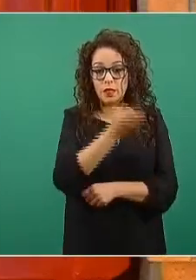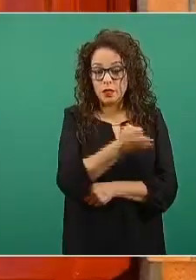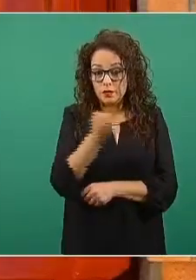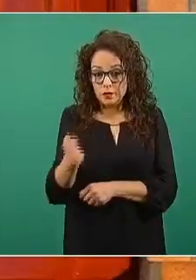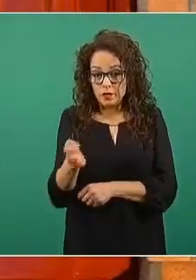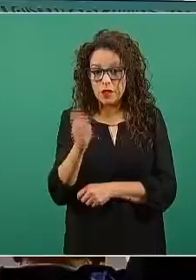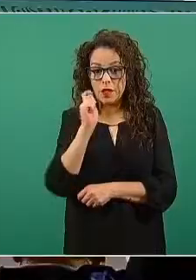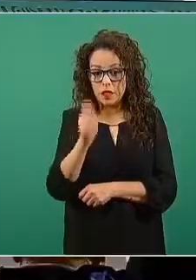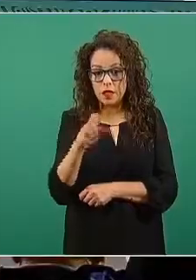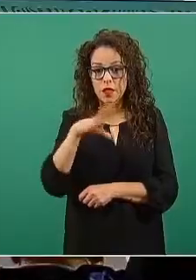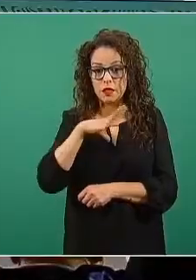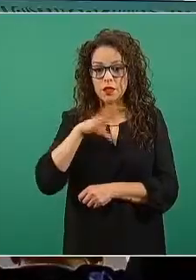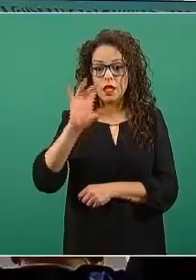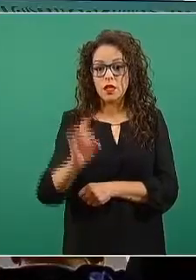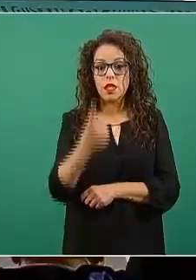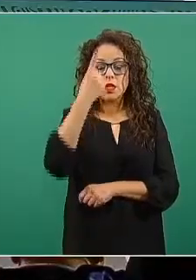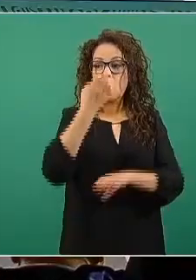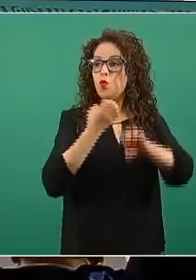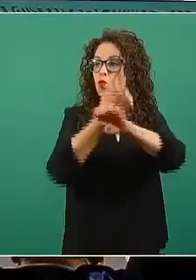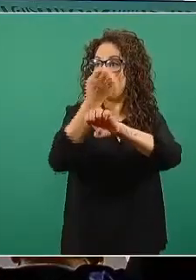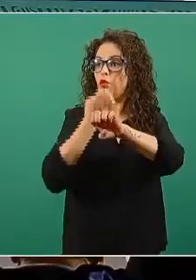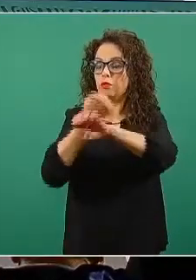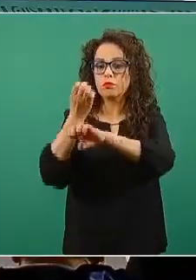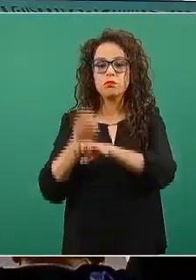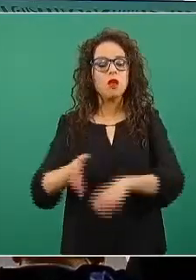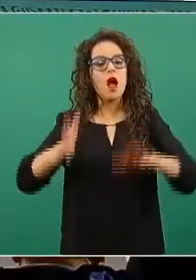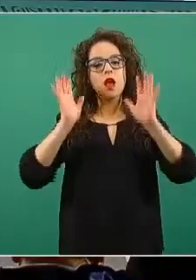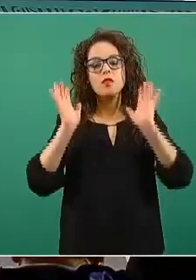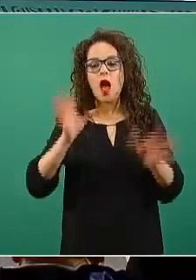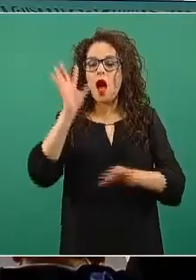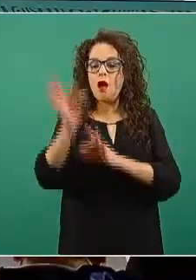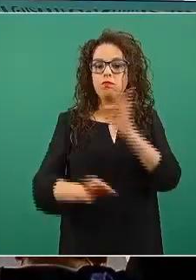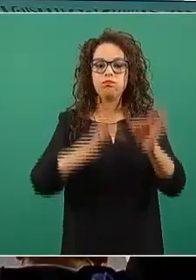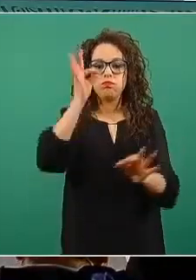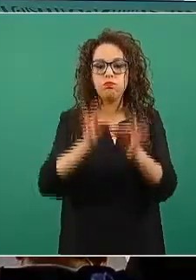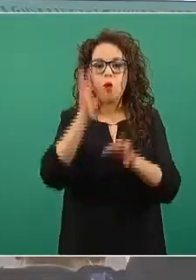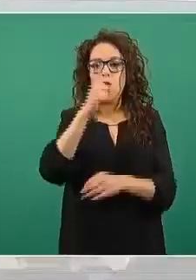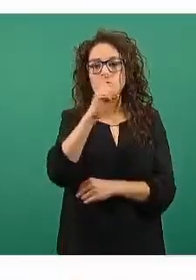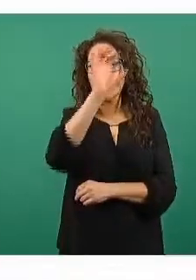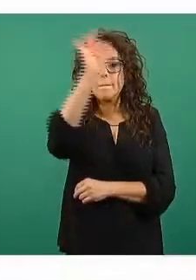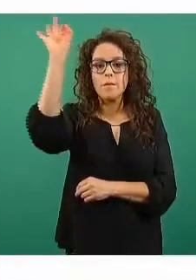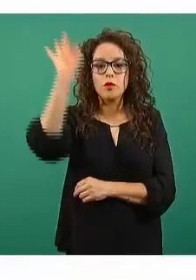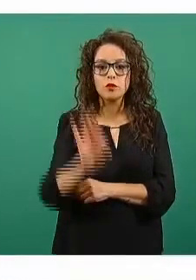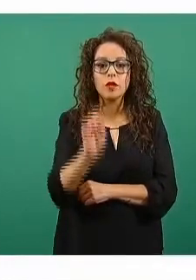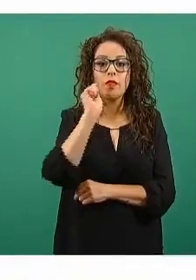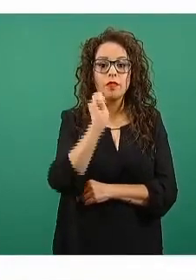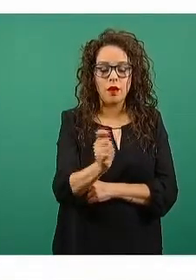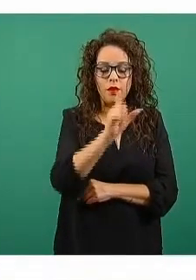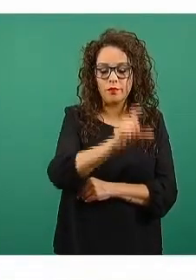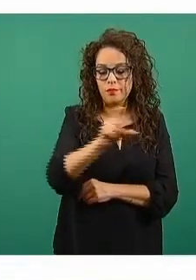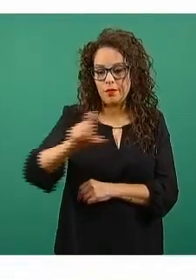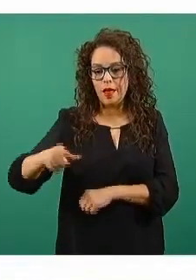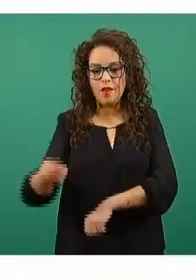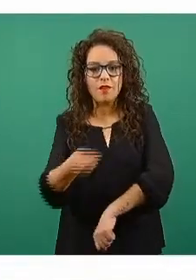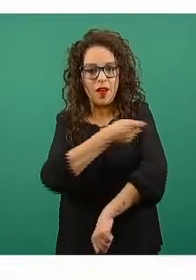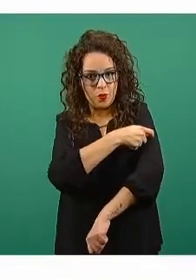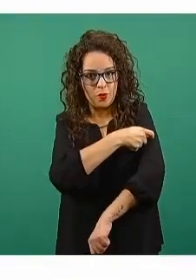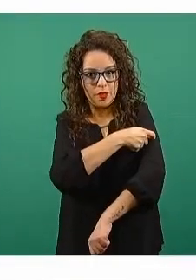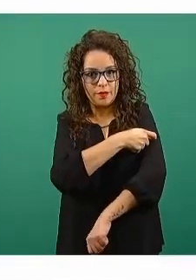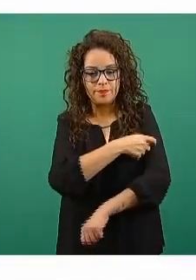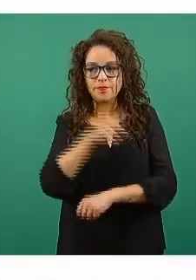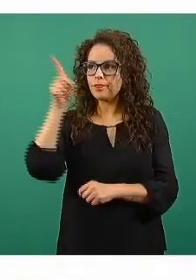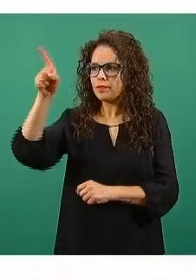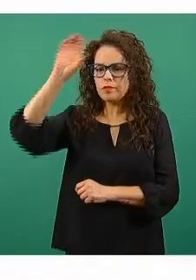tenemos que 31 entidades federativas ya completaron el 100 por ciento de aplicación de las dosis y en